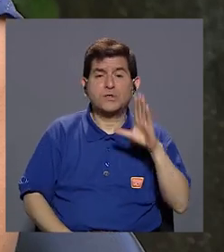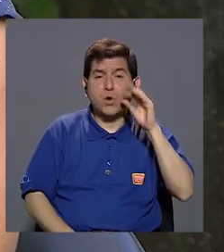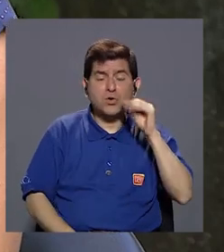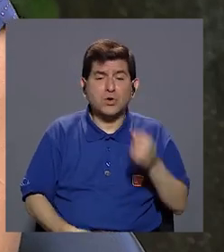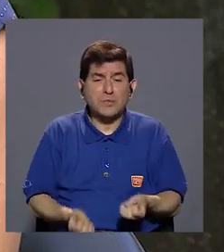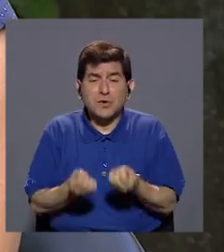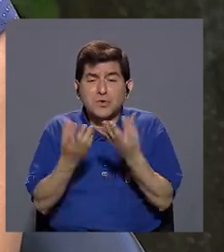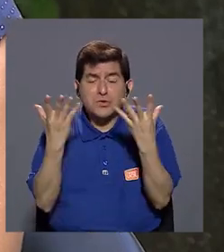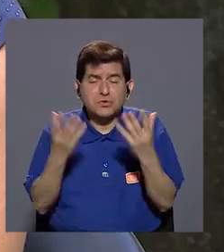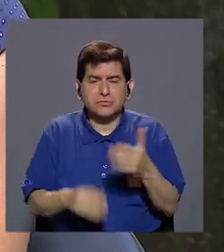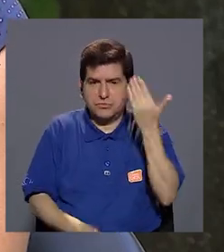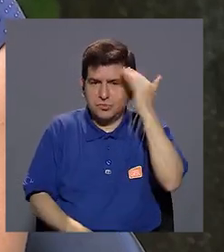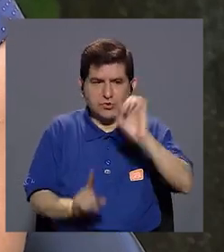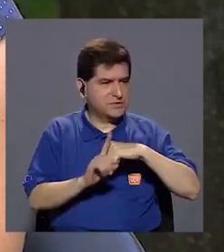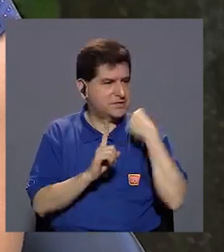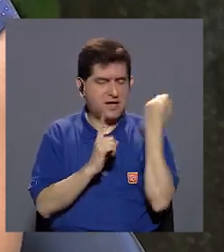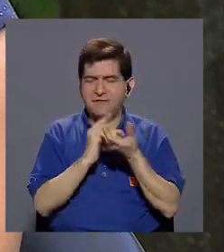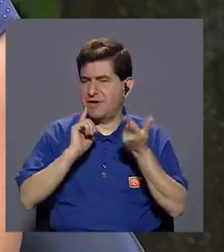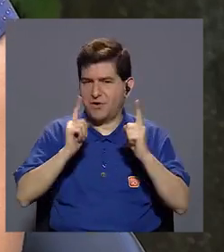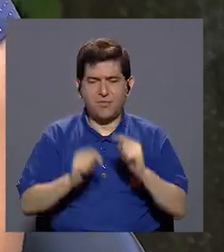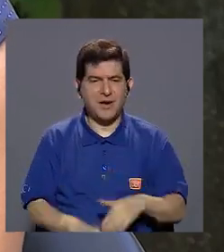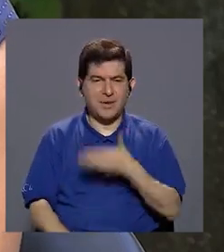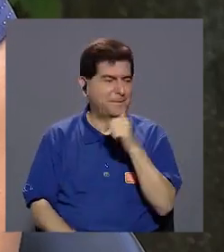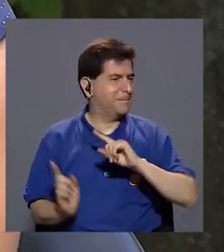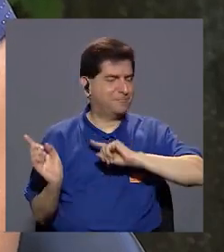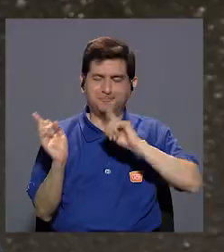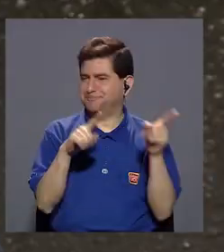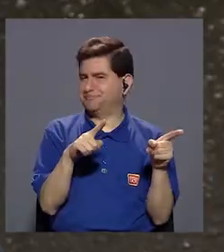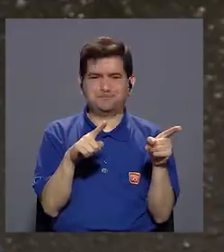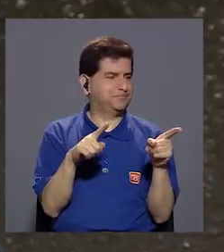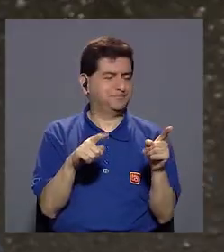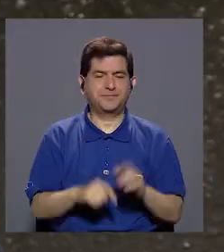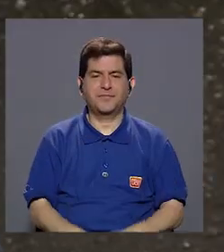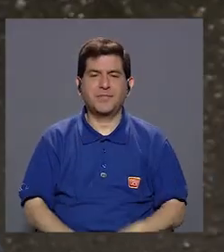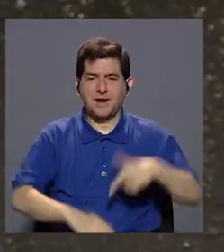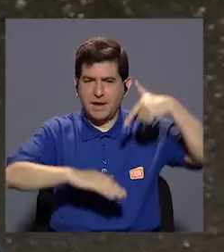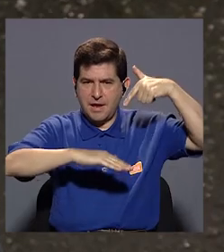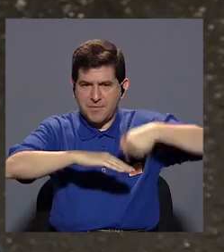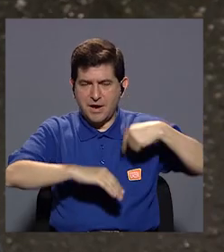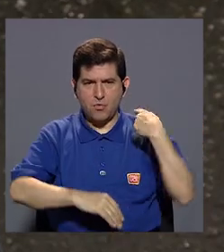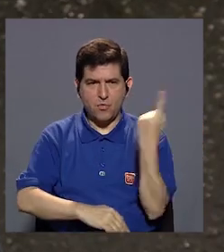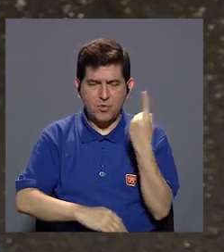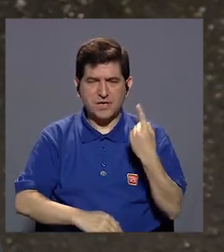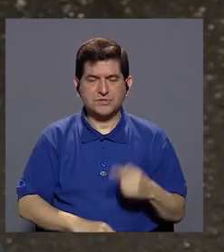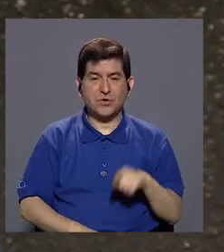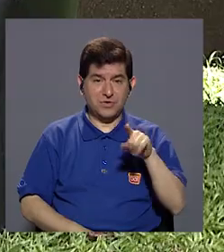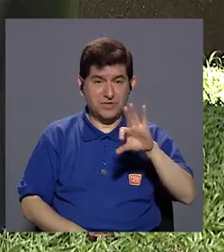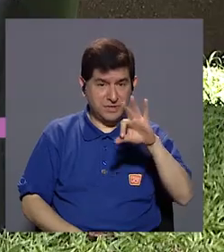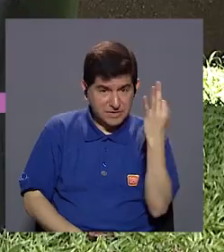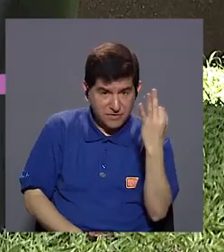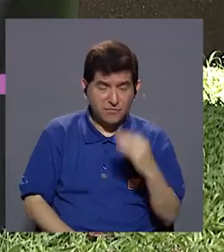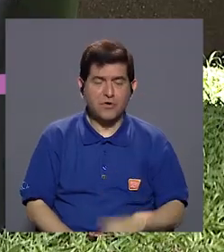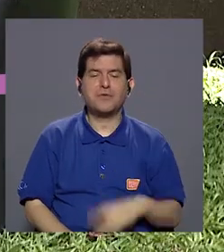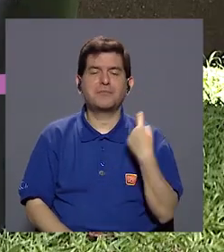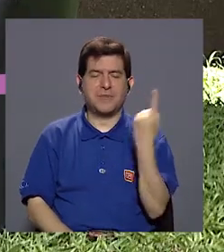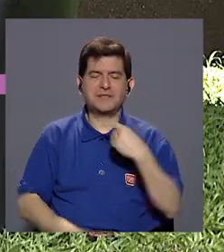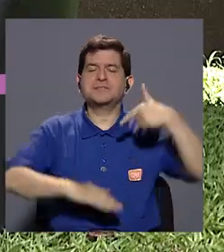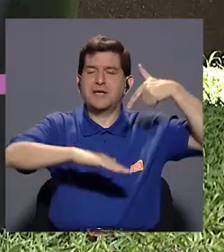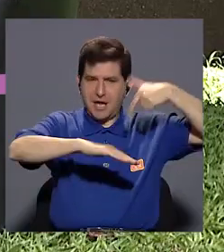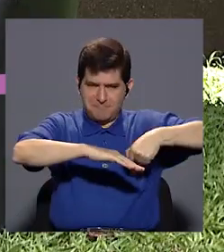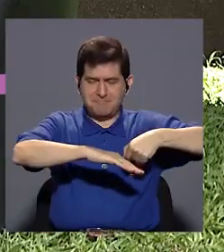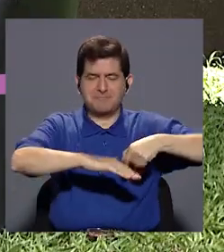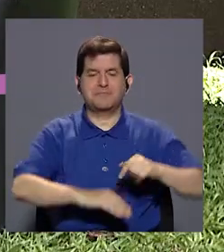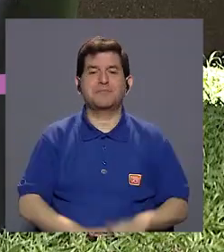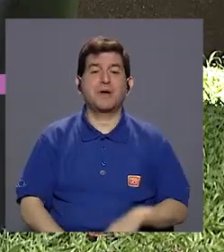que no sabemos en qué condiciones están, ¿verdad? Ajá, La vacunación siempre es inyectable. Siempre es inyectable.